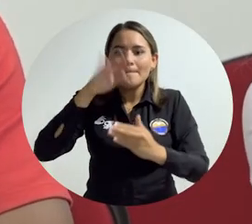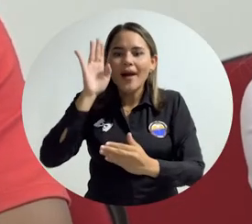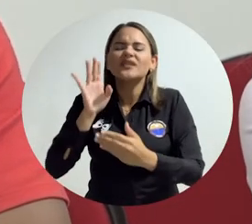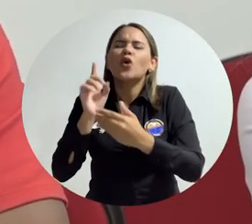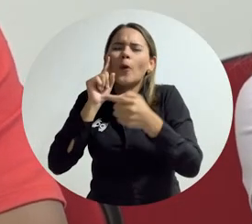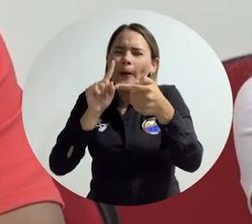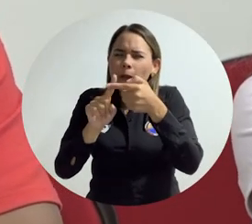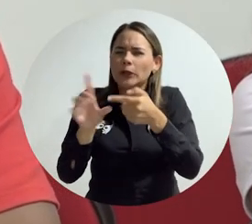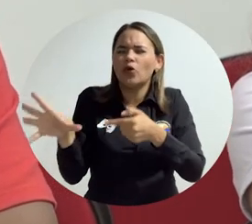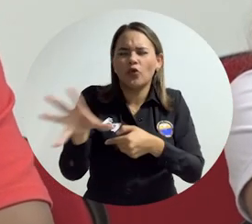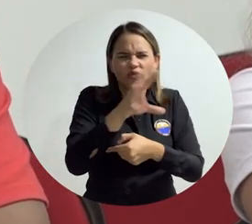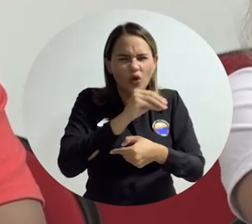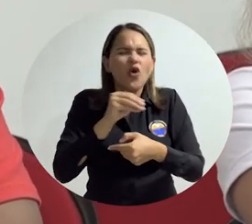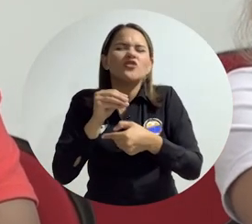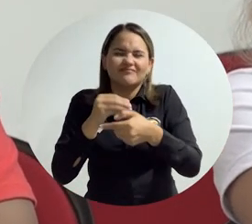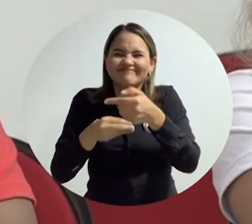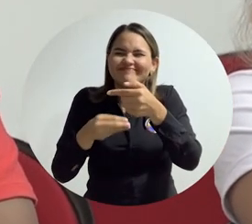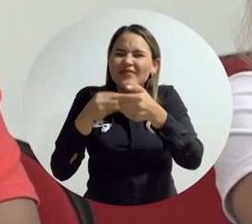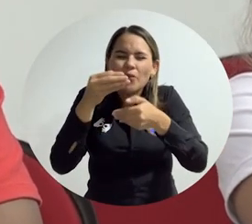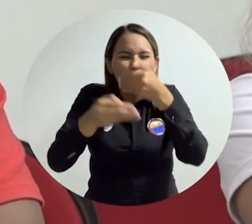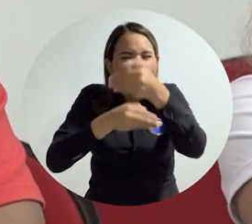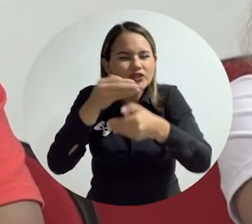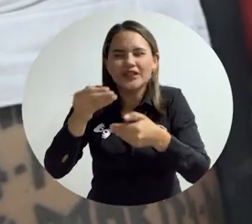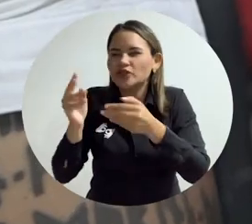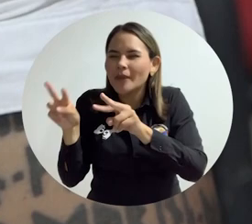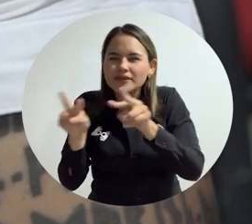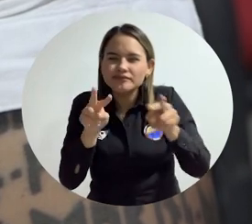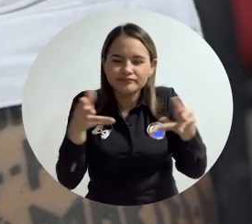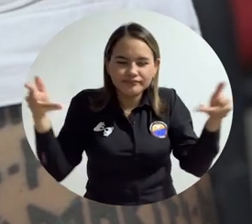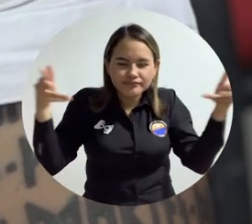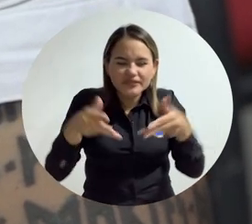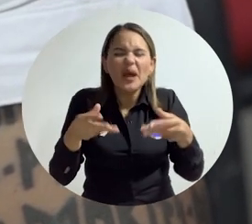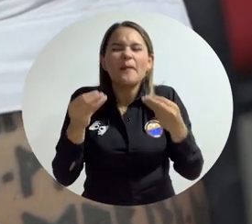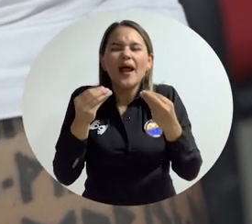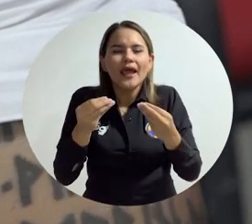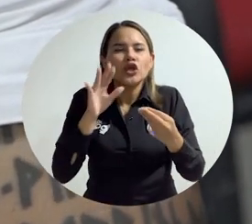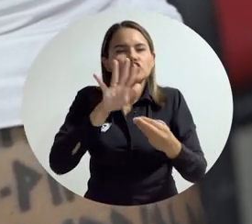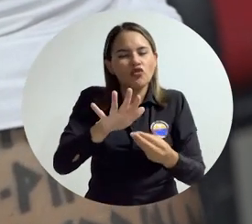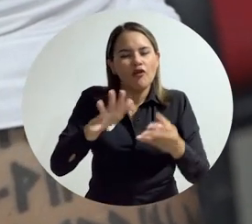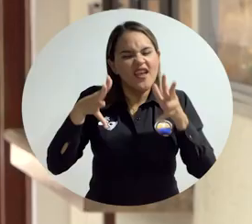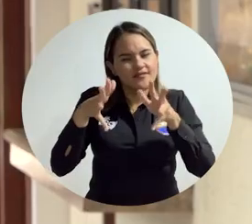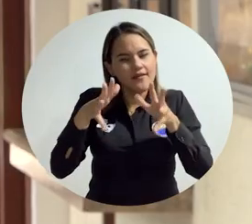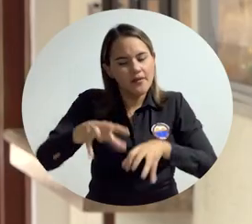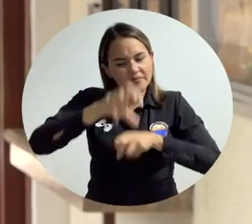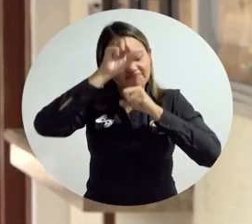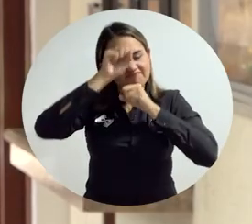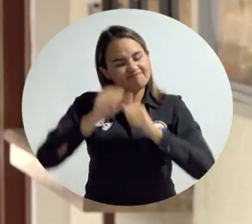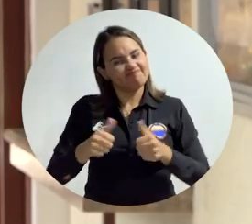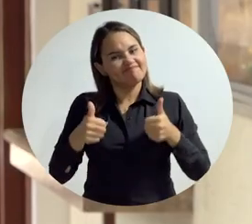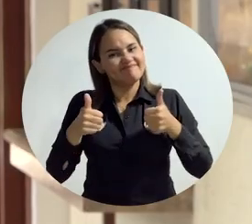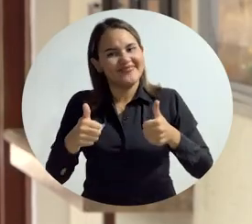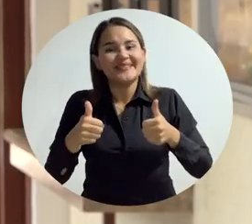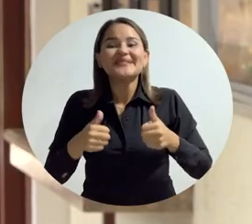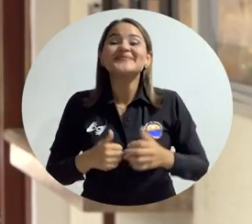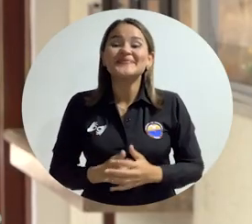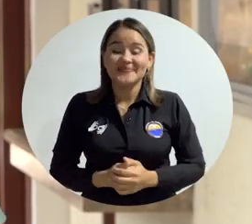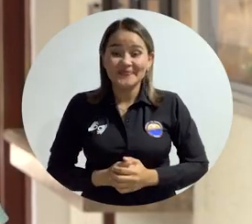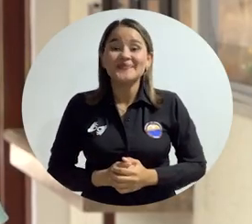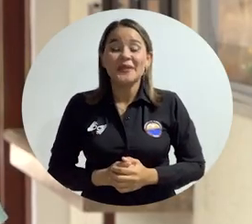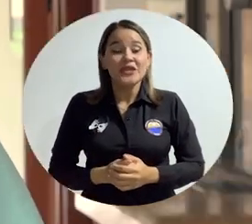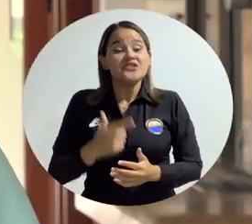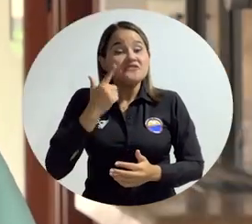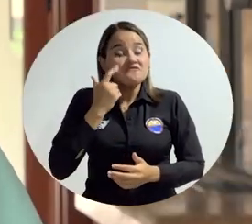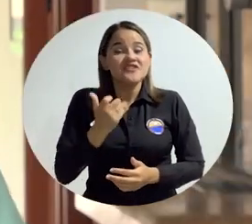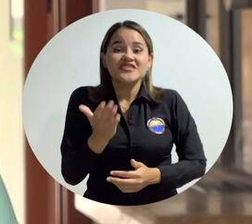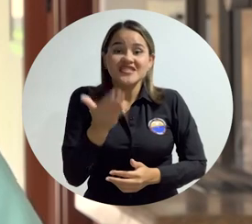vincula participativamente a diversos estamentos para evaluar sus procesos de enseñanza y aprendizaje. Pues la verdad que ha sido muy enriquecedor,